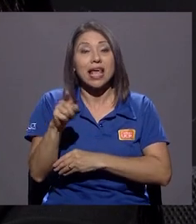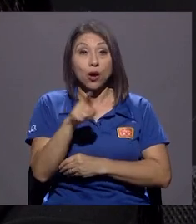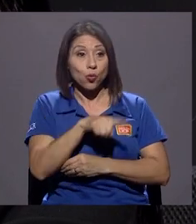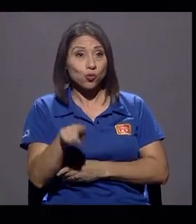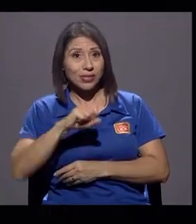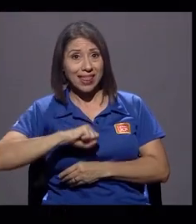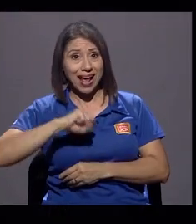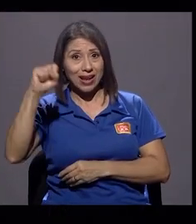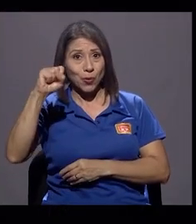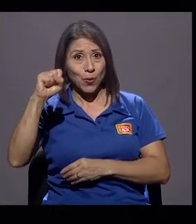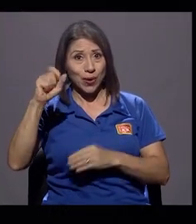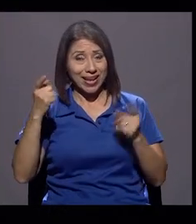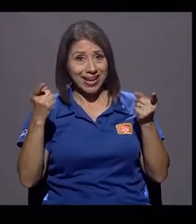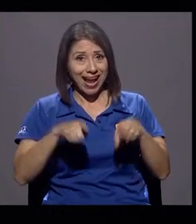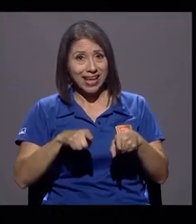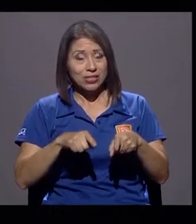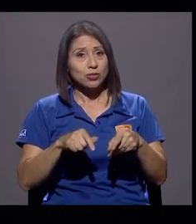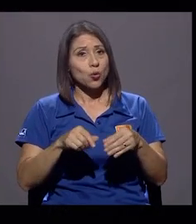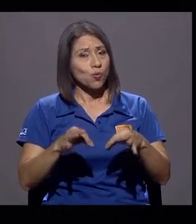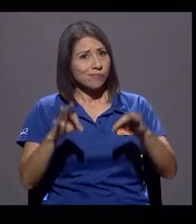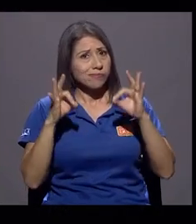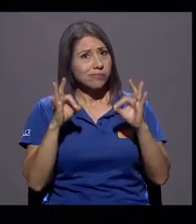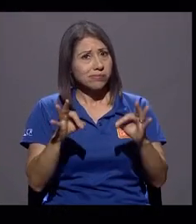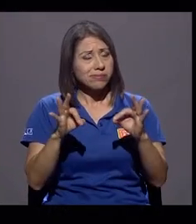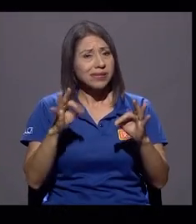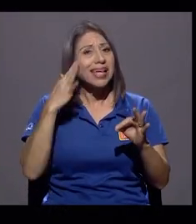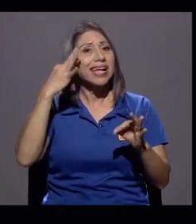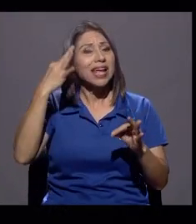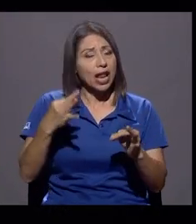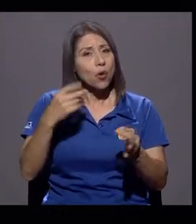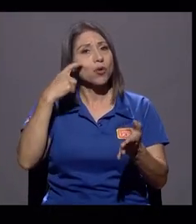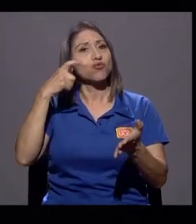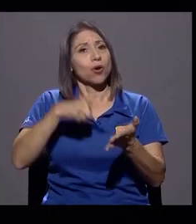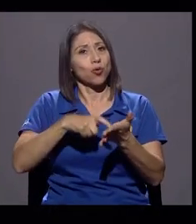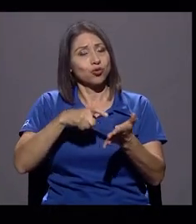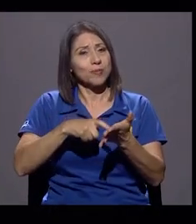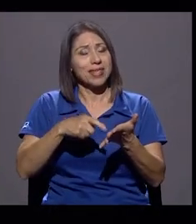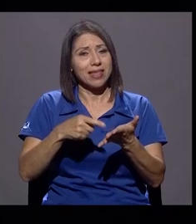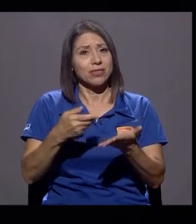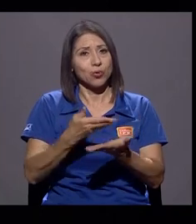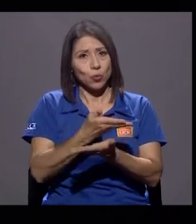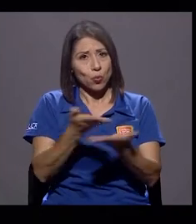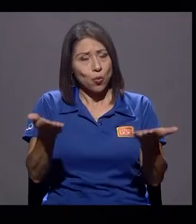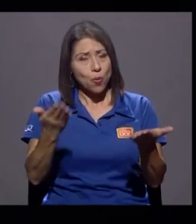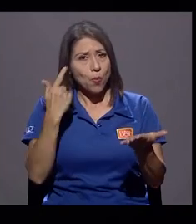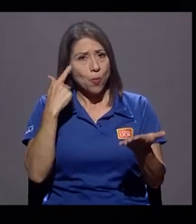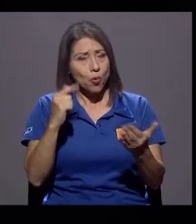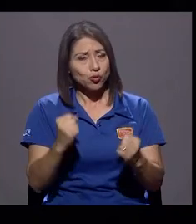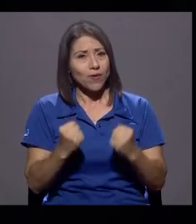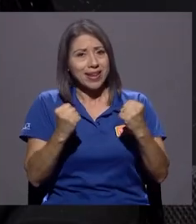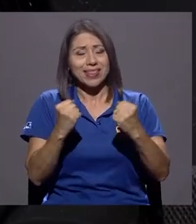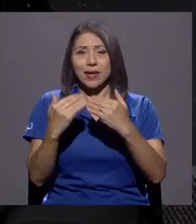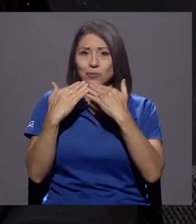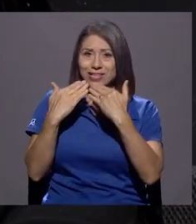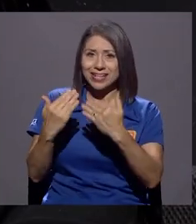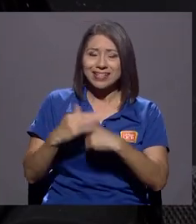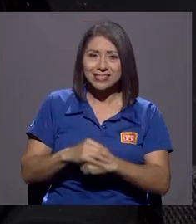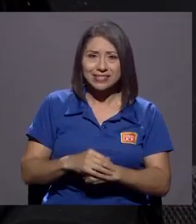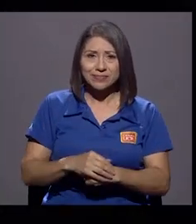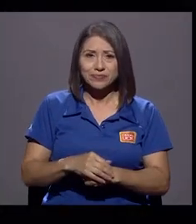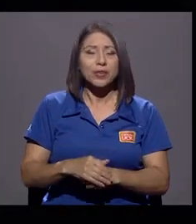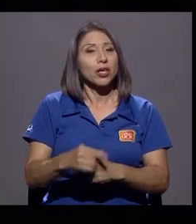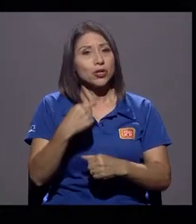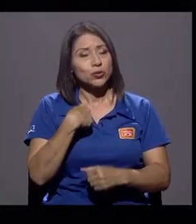total solvencia, y creo que amerita un reconocimiento de parte de la ciudadanía por su valentía. Muchas gracias. Yo